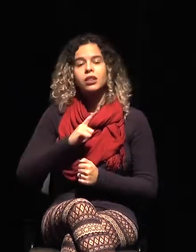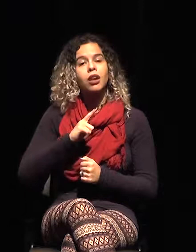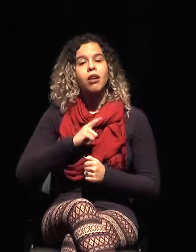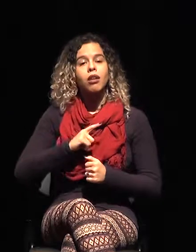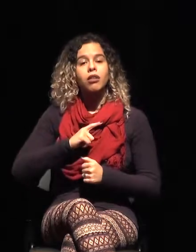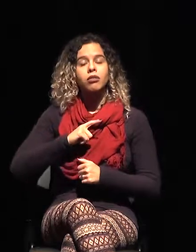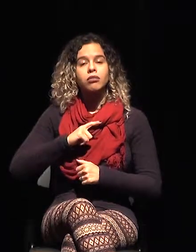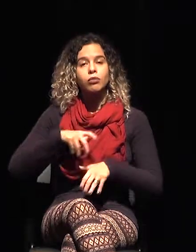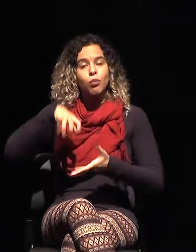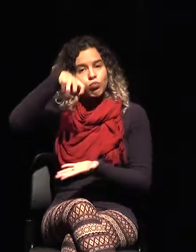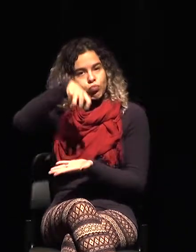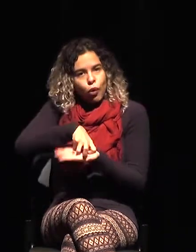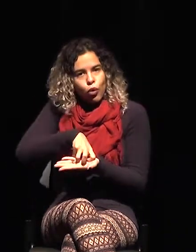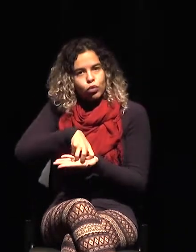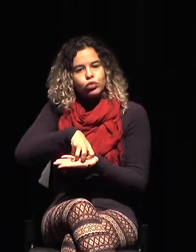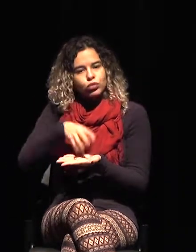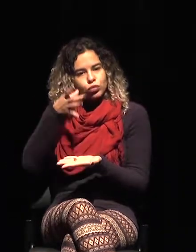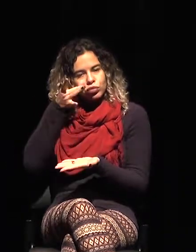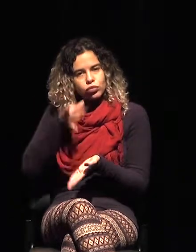Argentina.